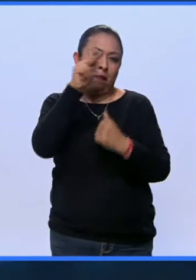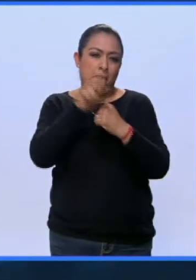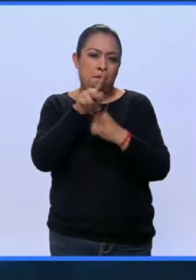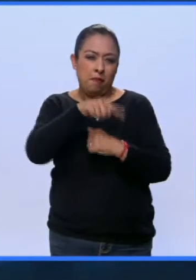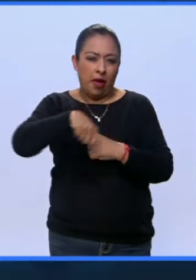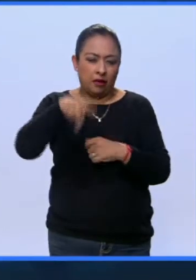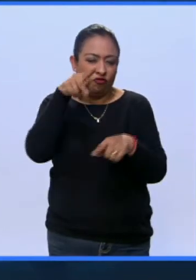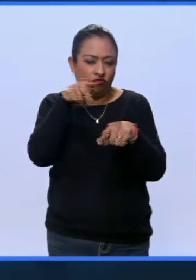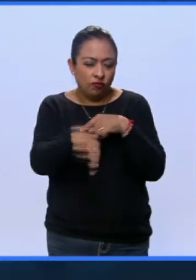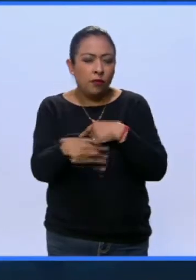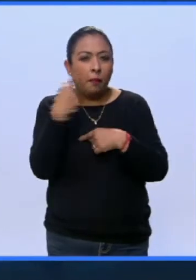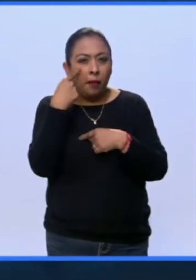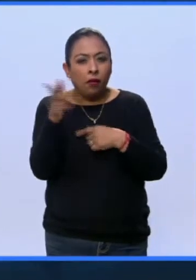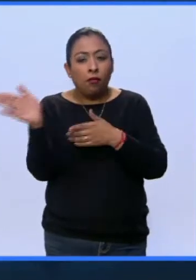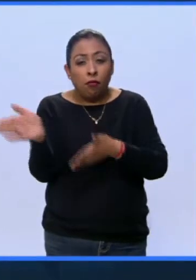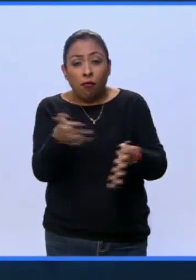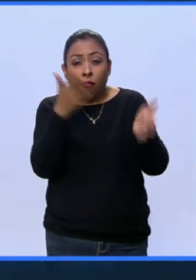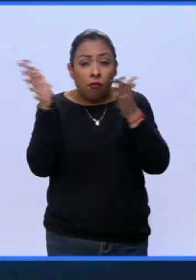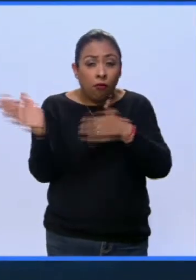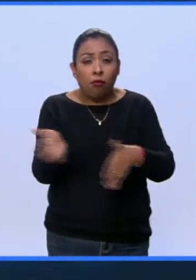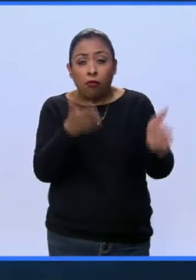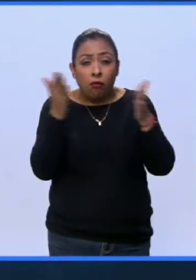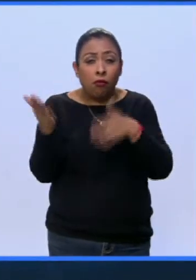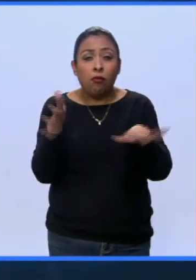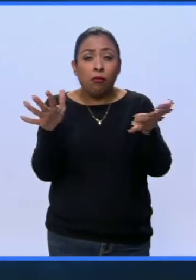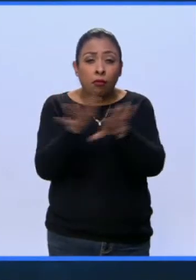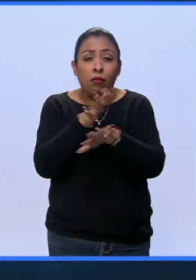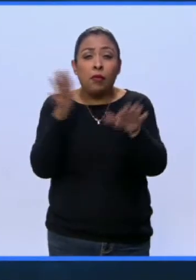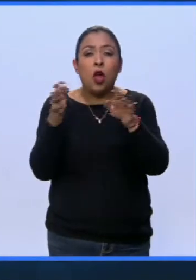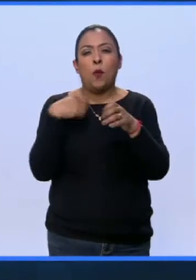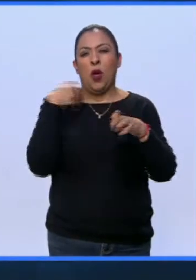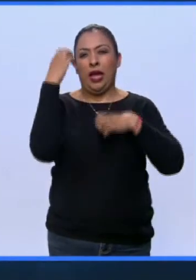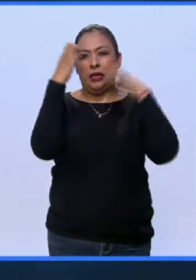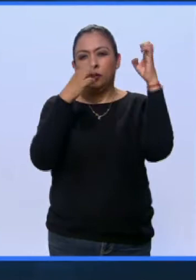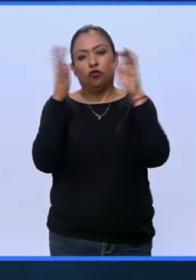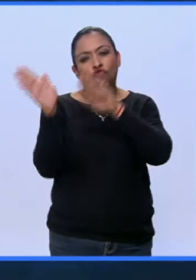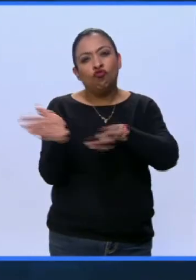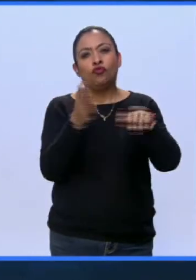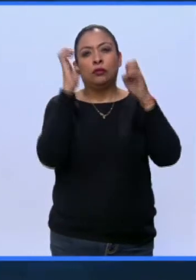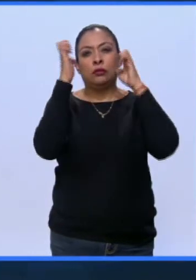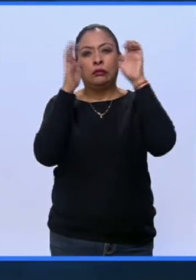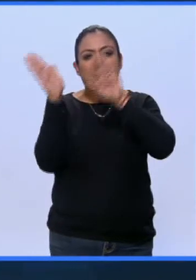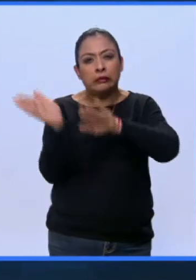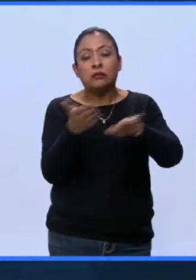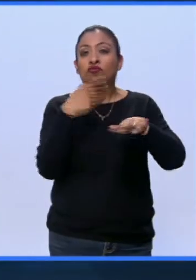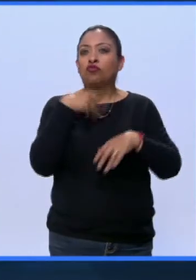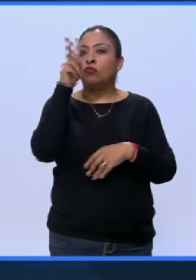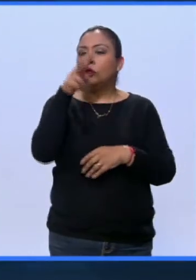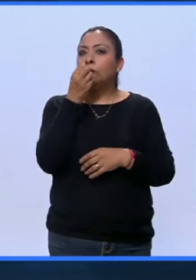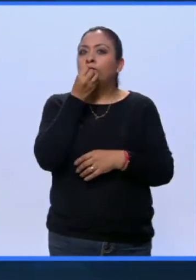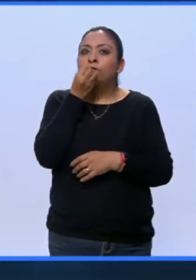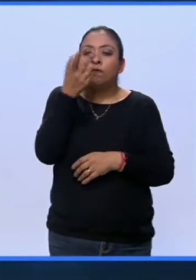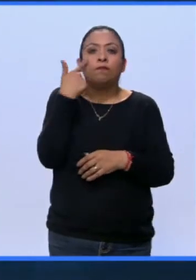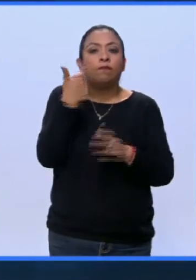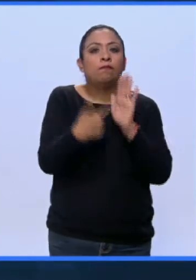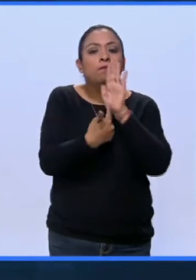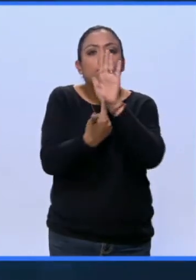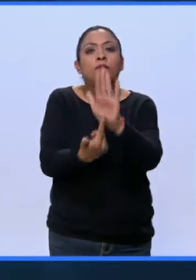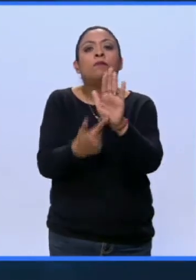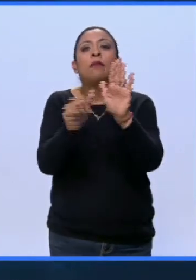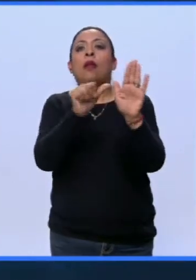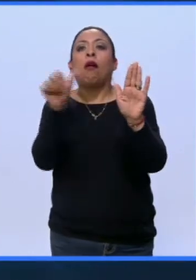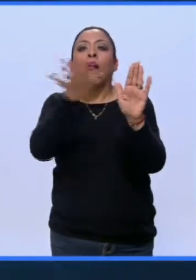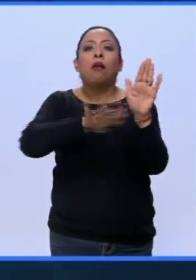desfilar una serie de exposiciones extraordinarias que han revelado, digamos, al